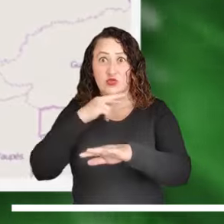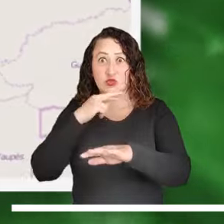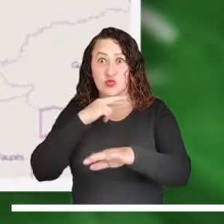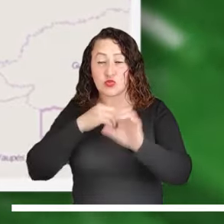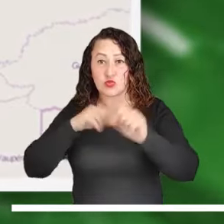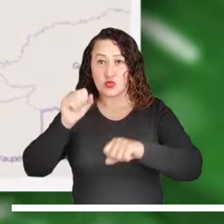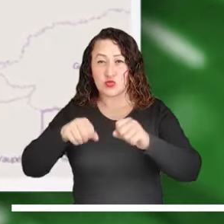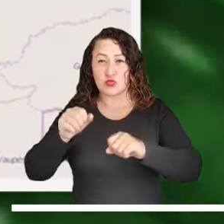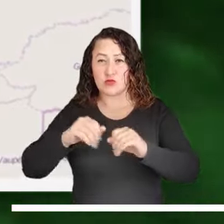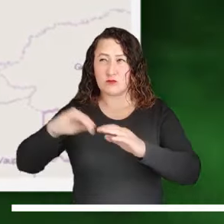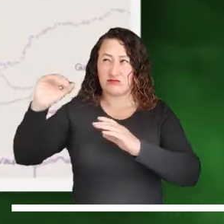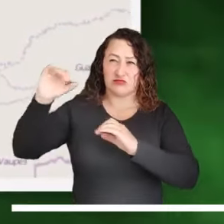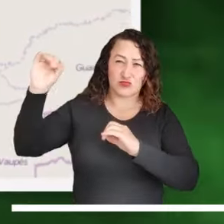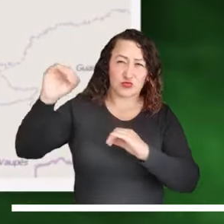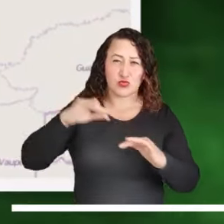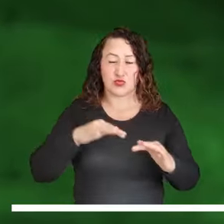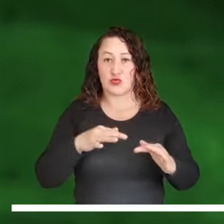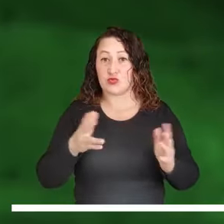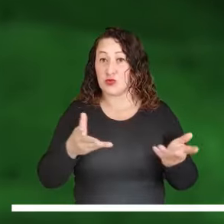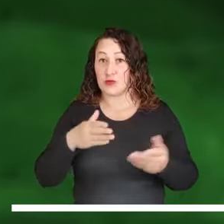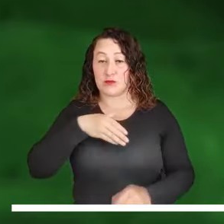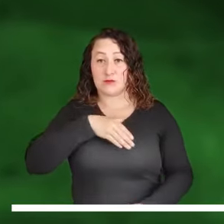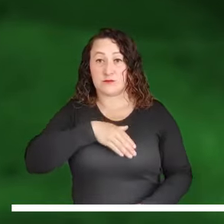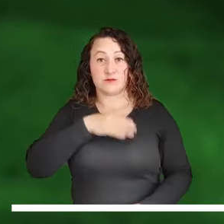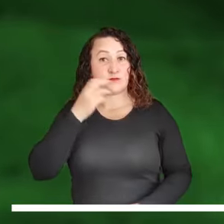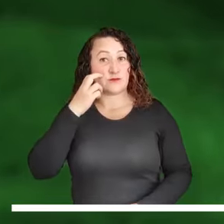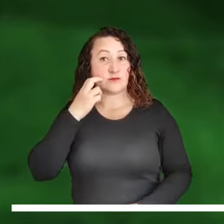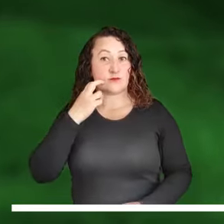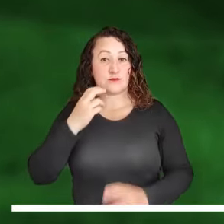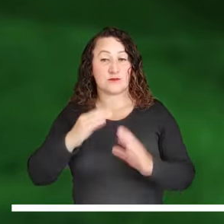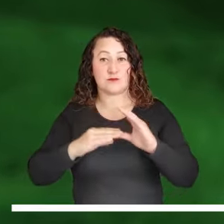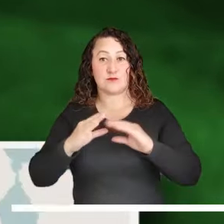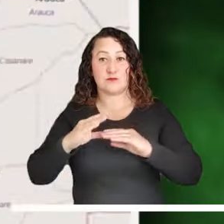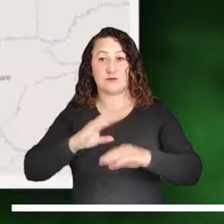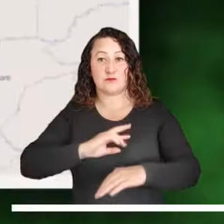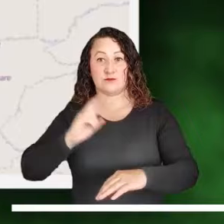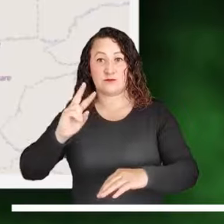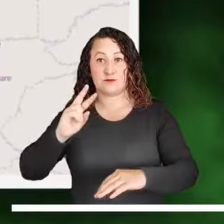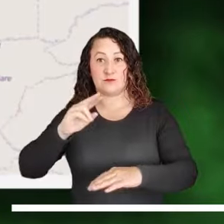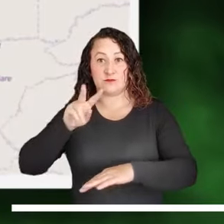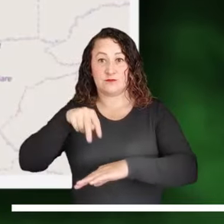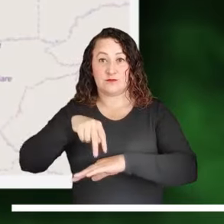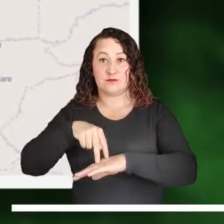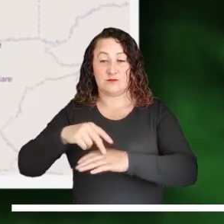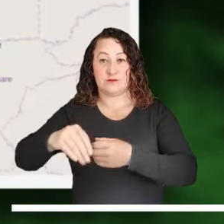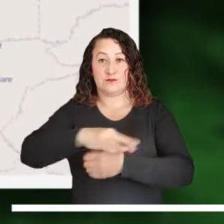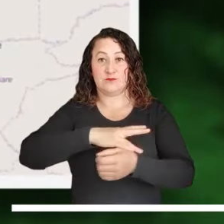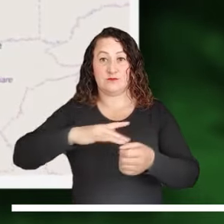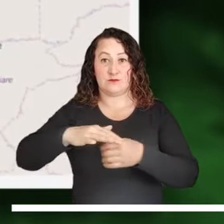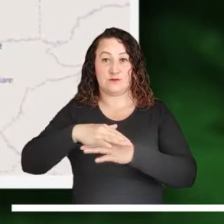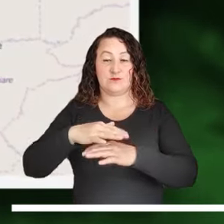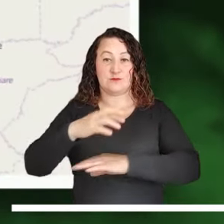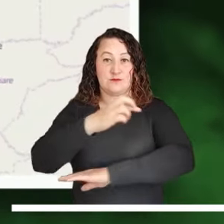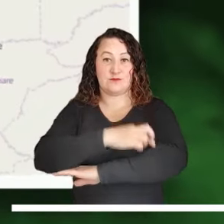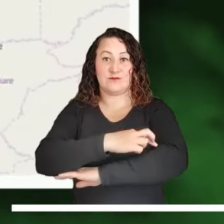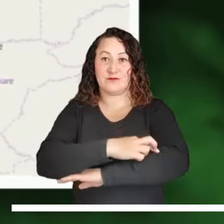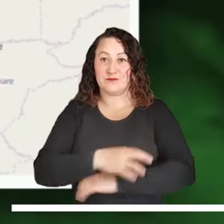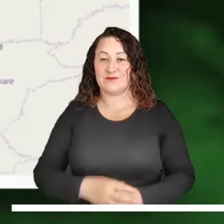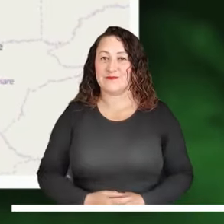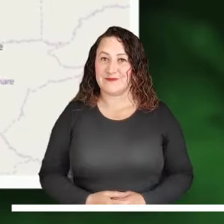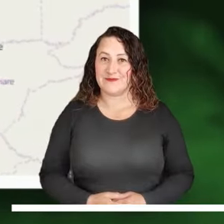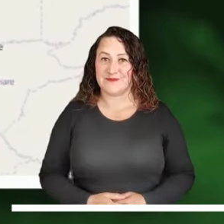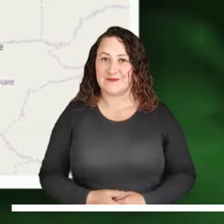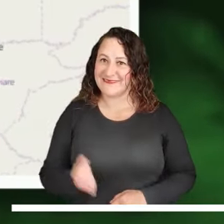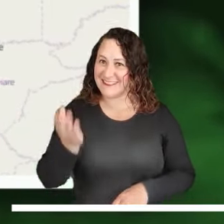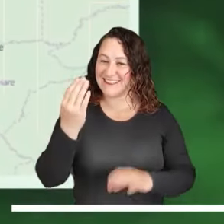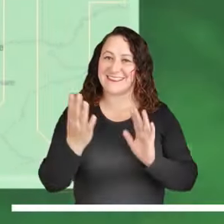Alerta roja debido a la alta probabilidad de deslizamientos en Bolívar, Chocó, Cauca, Valle del Cauca, Nariño, Cundinamarca